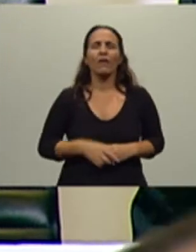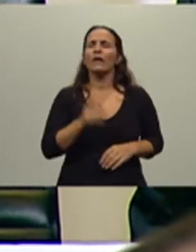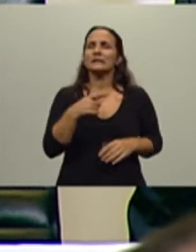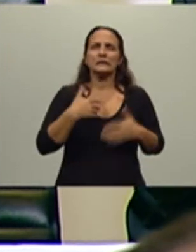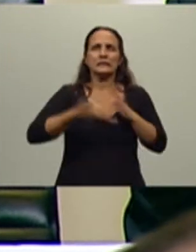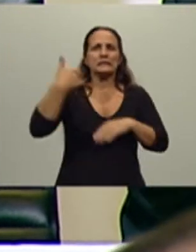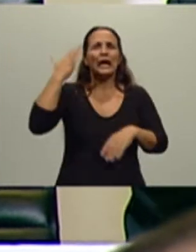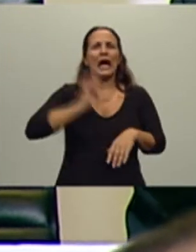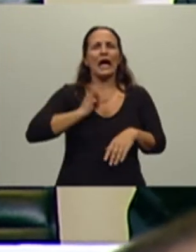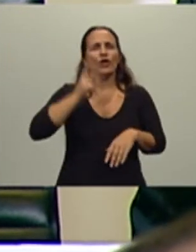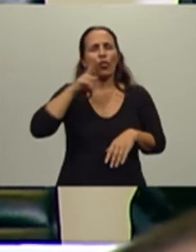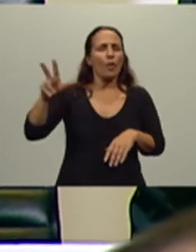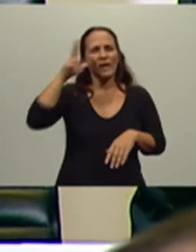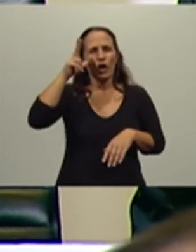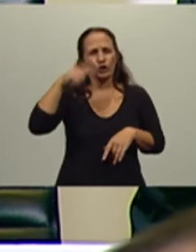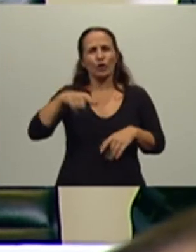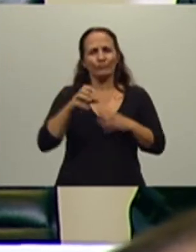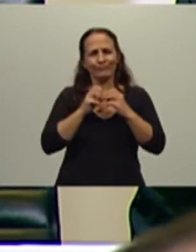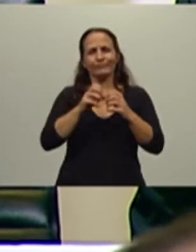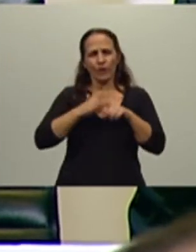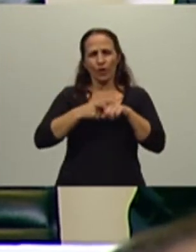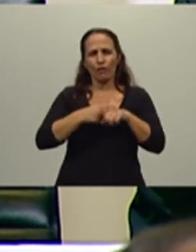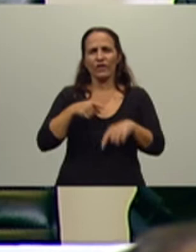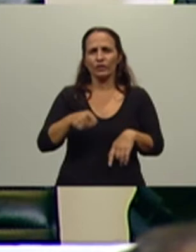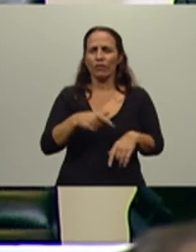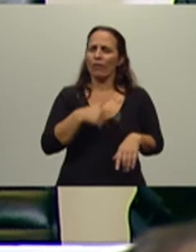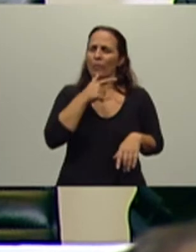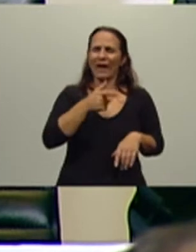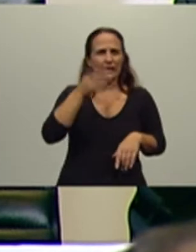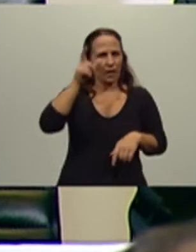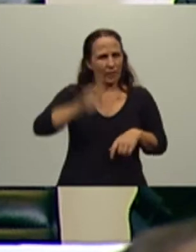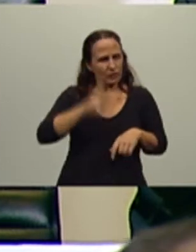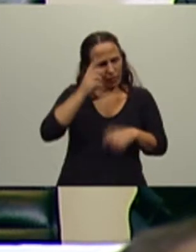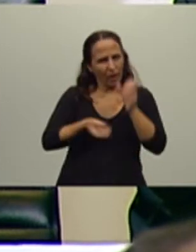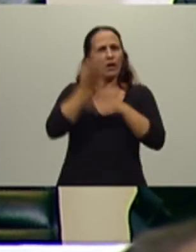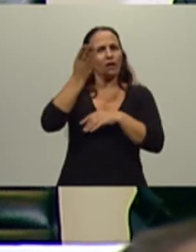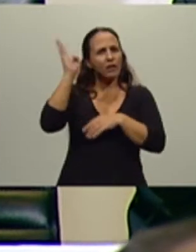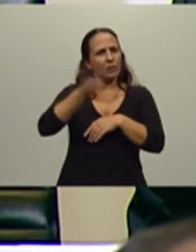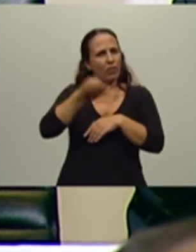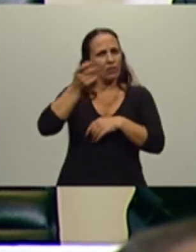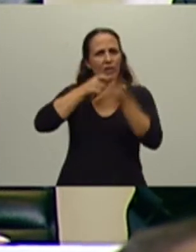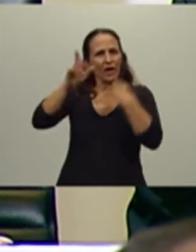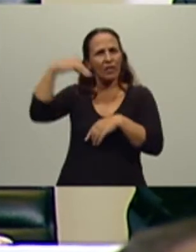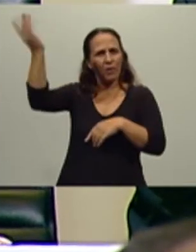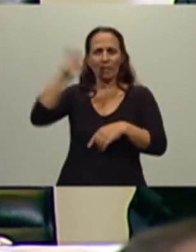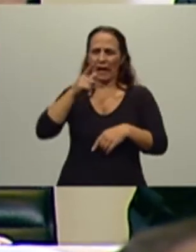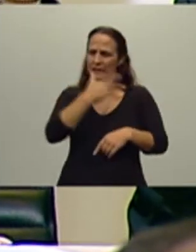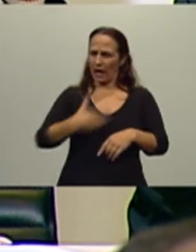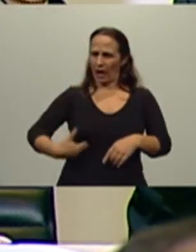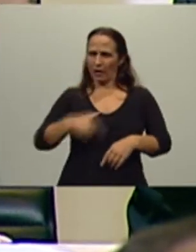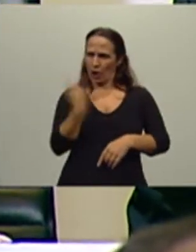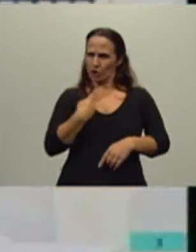conflicto allá por el año 2008, que parecía que los inventores de las alícuotas de los derechos de exportación habíamos sido nosotros.